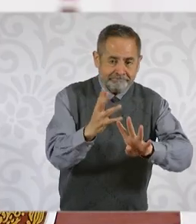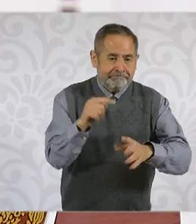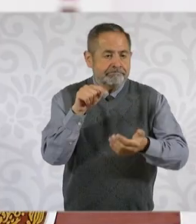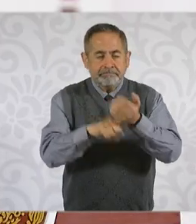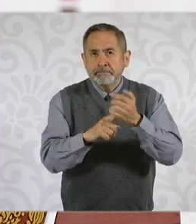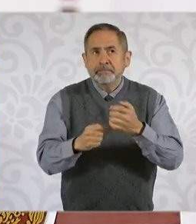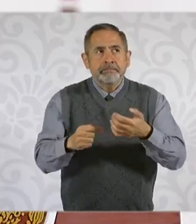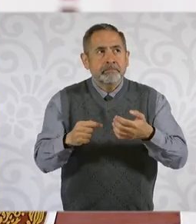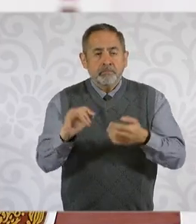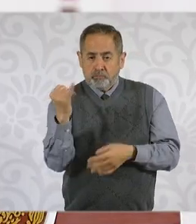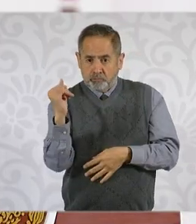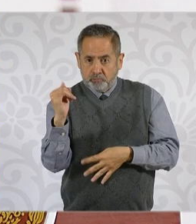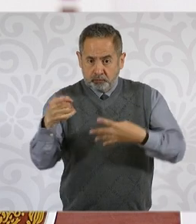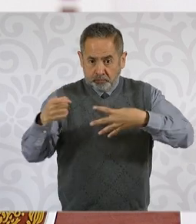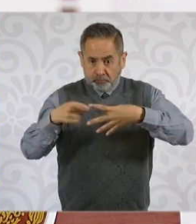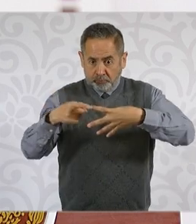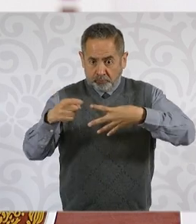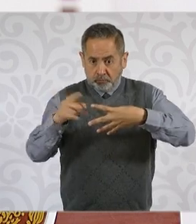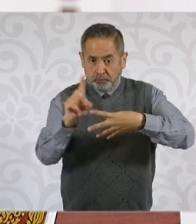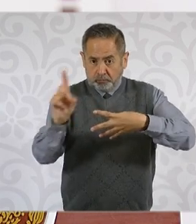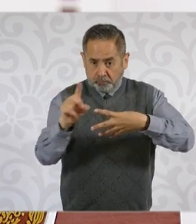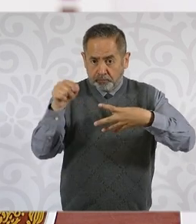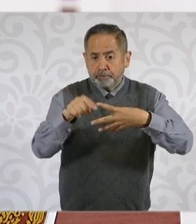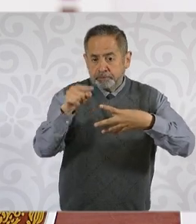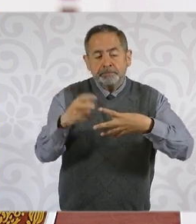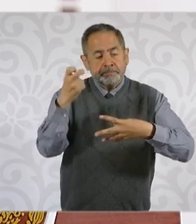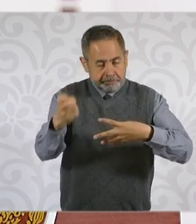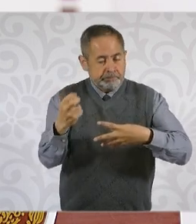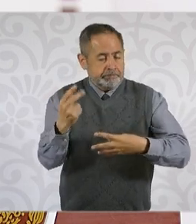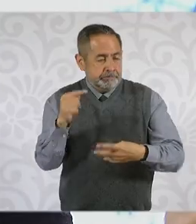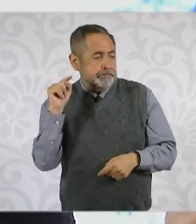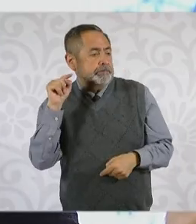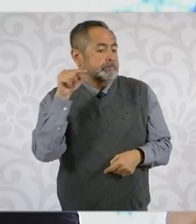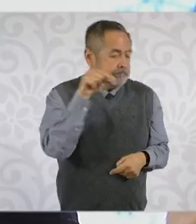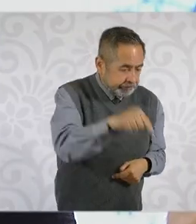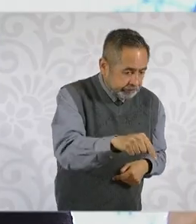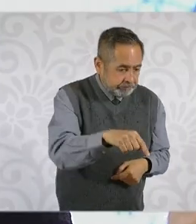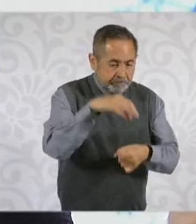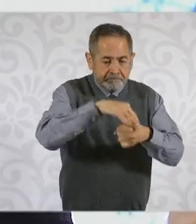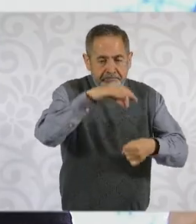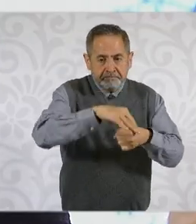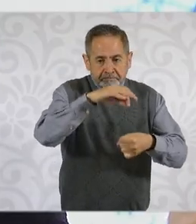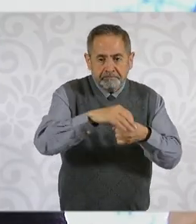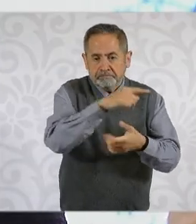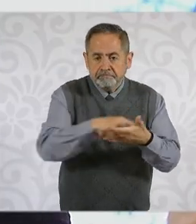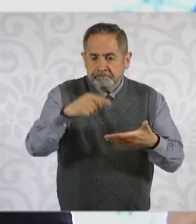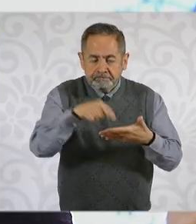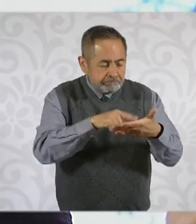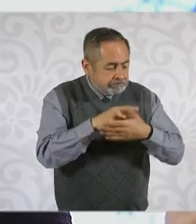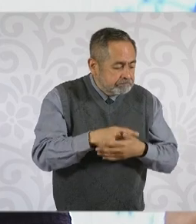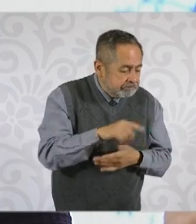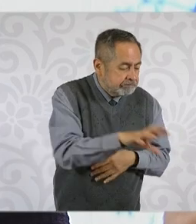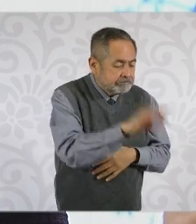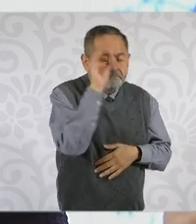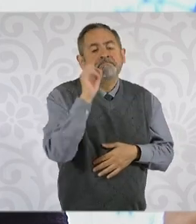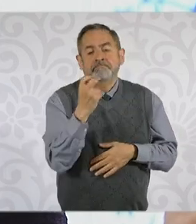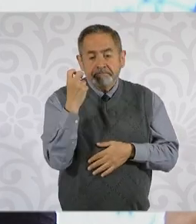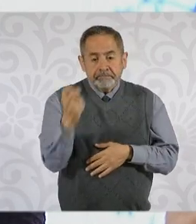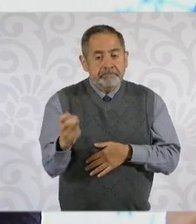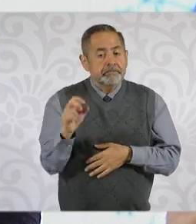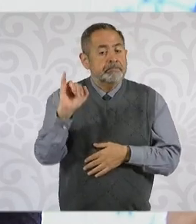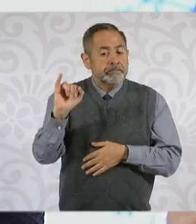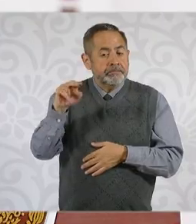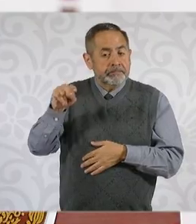primer domingo de junio, y después de la jornada electoral, el Instituto Nacional